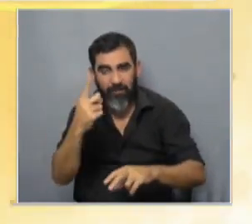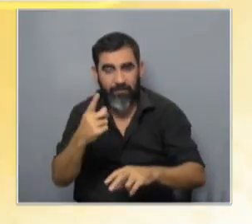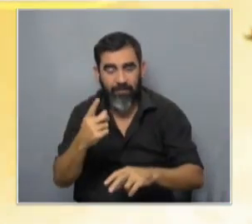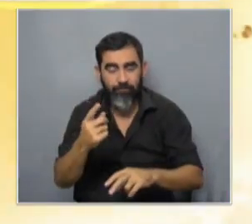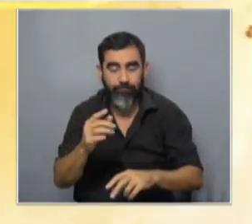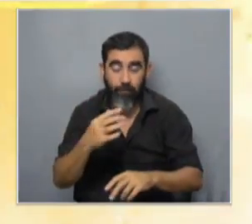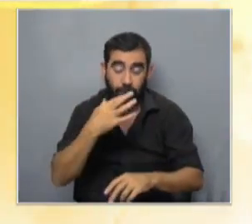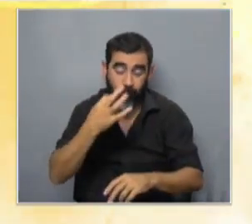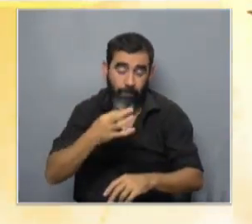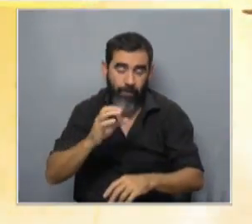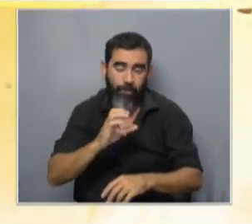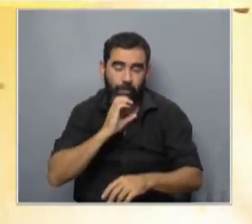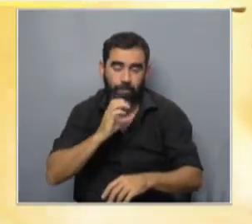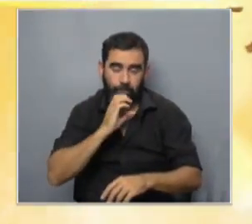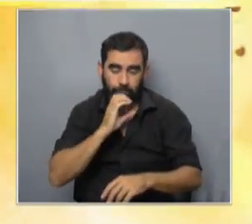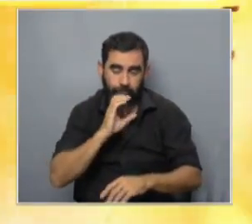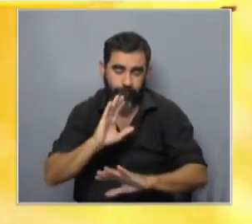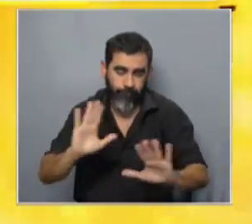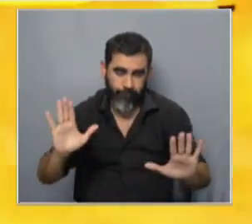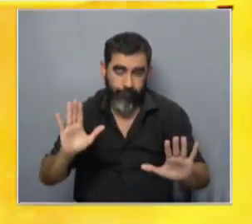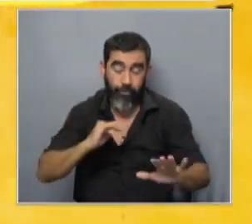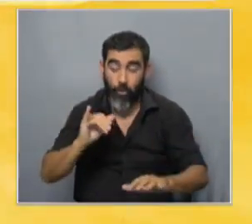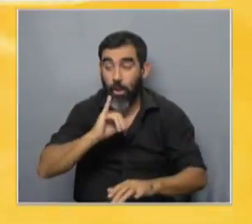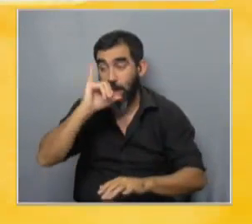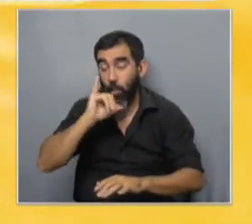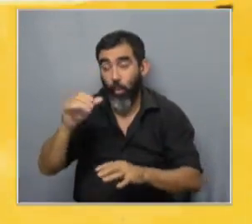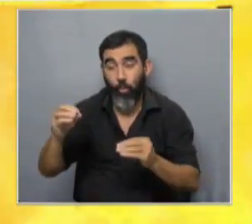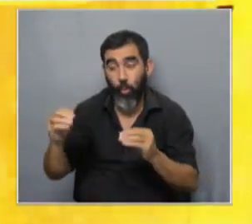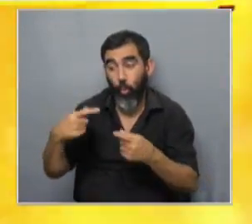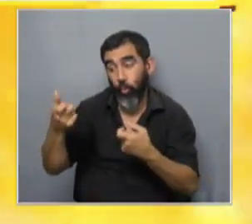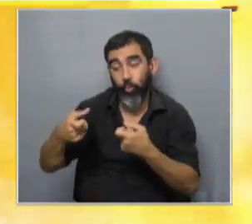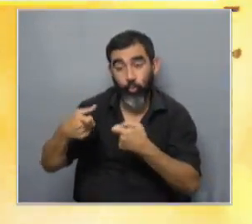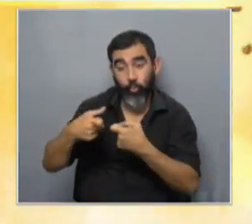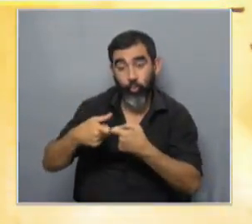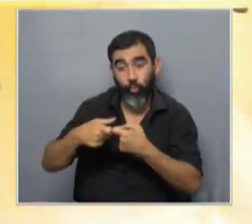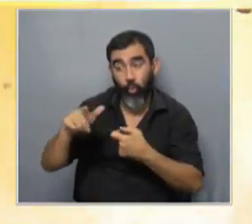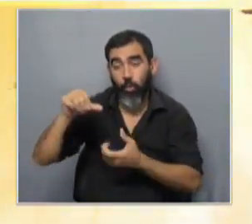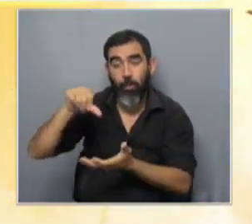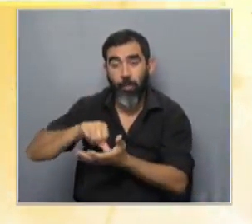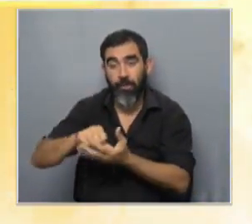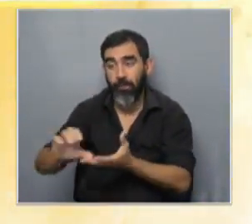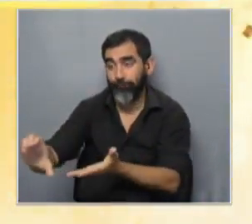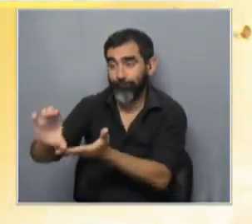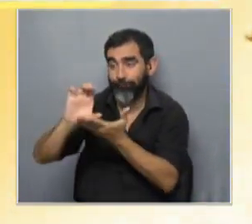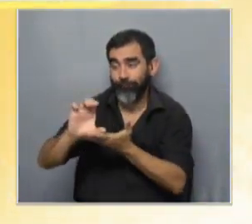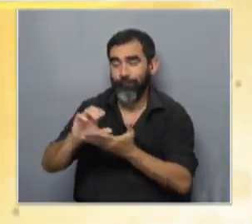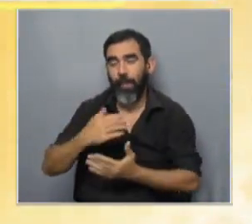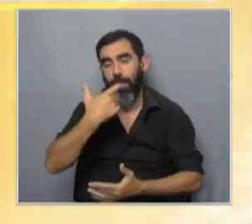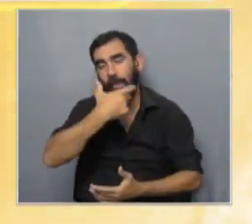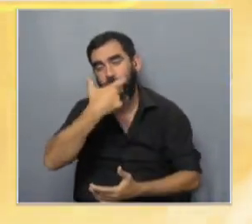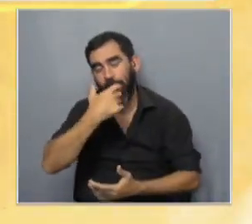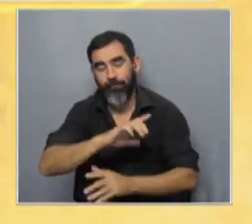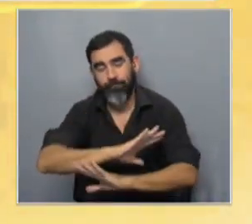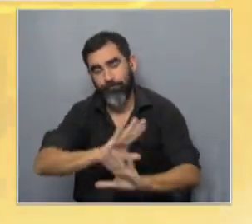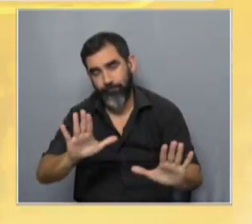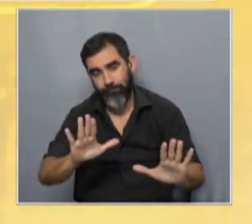te diría vuelvo a decir ridículos y yo se lo convento a un colega que eso es que nos dan para actividad se mata